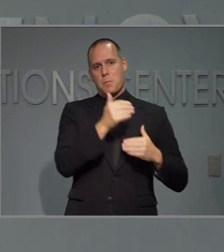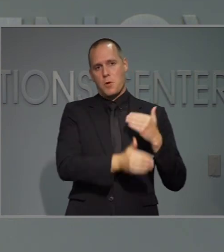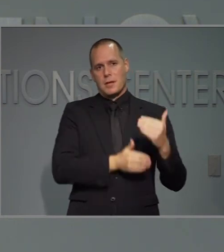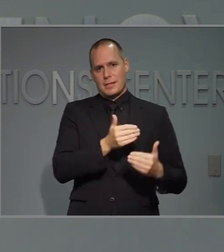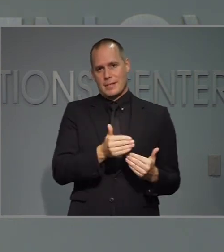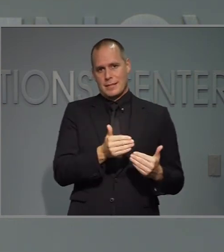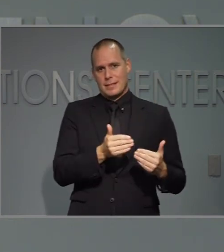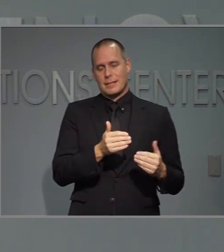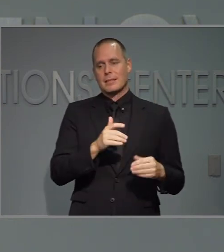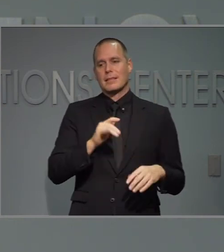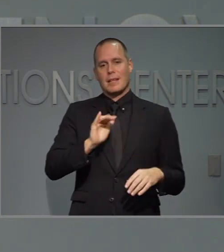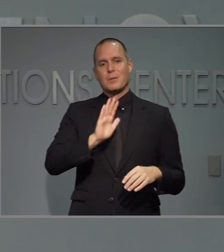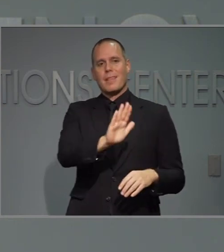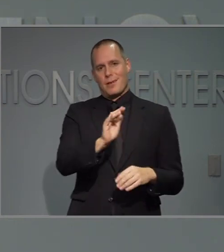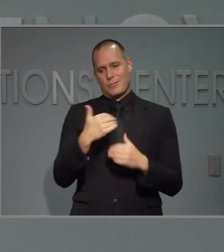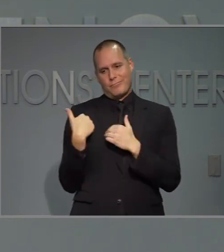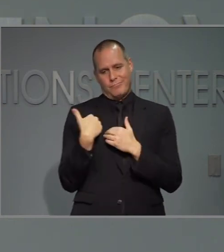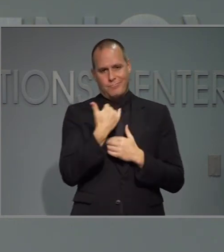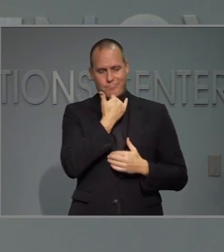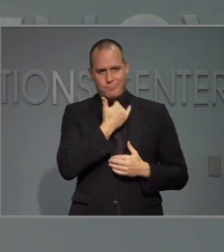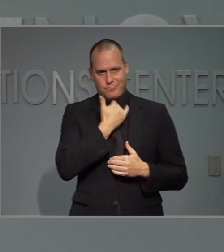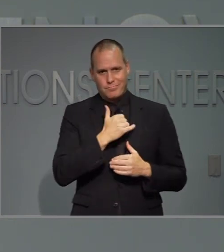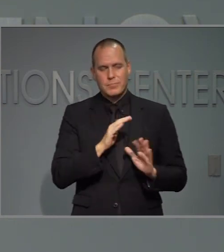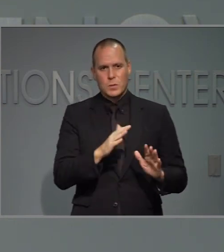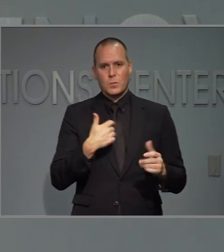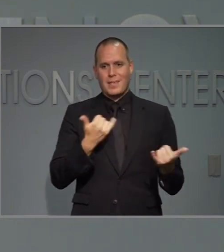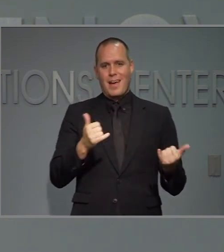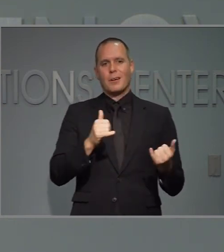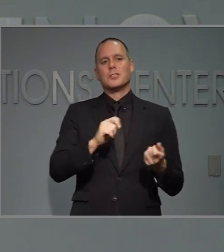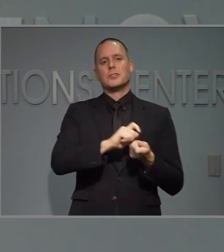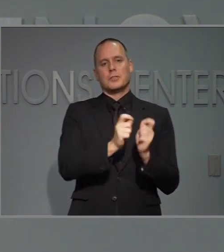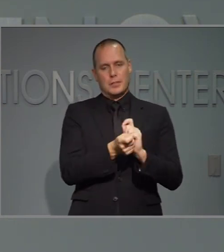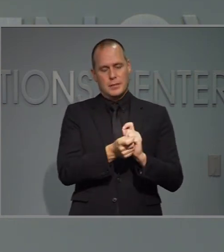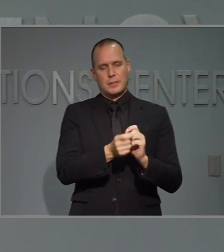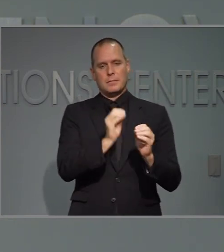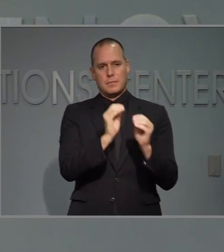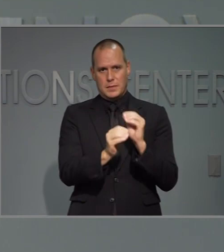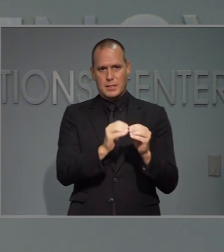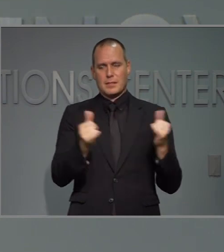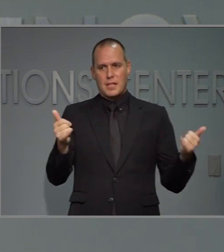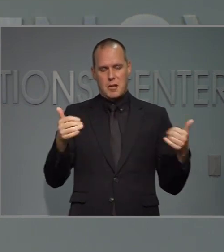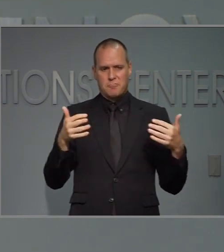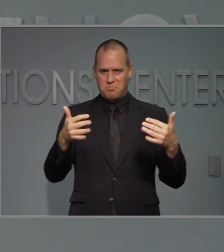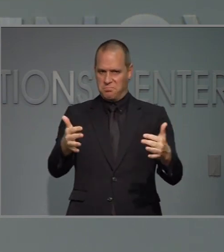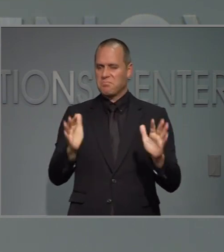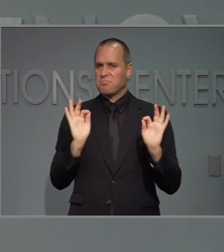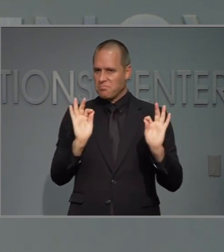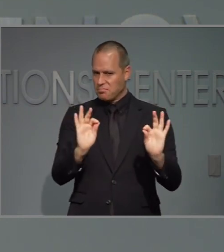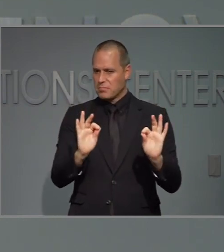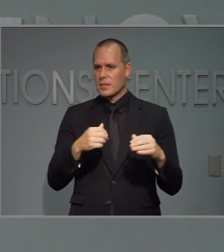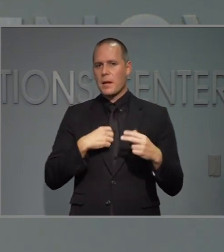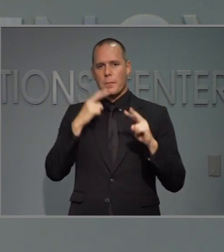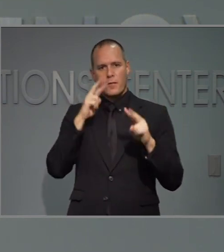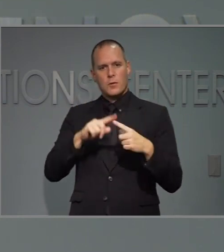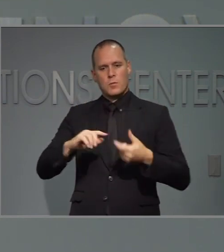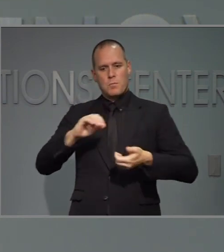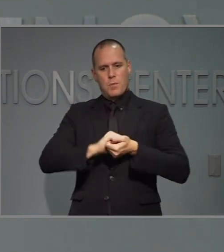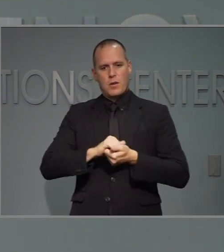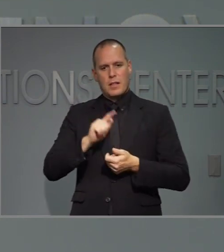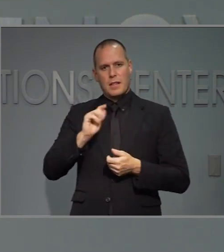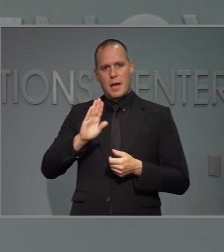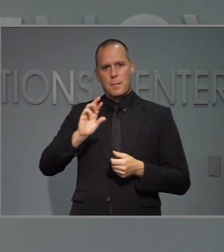manualmente desafortunadamente es un error. Y ahora hemos identificado ese problema y de ahora en adelante se ha corregido y